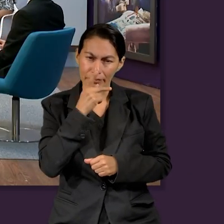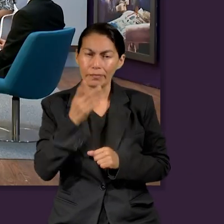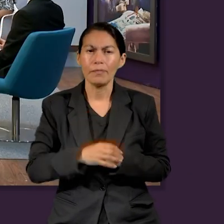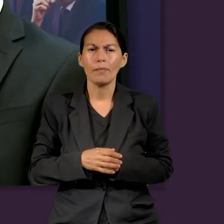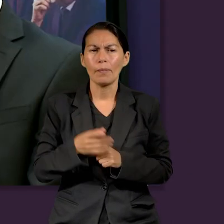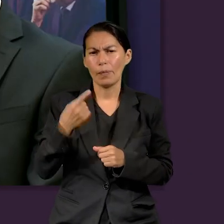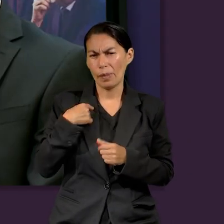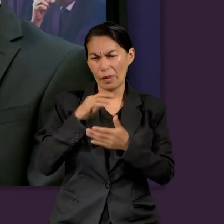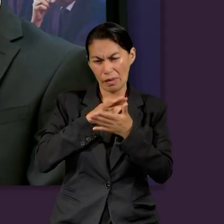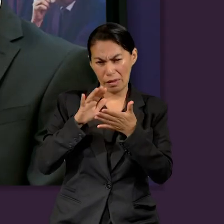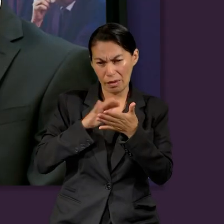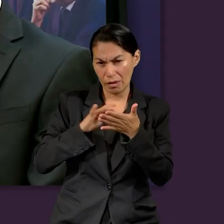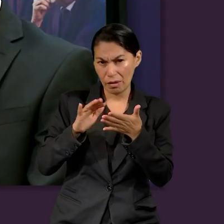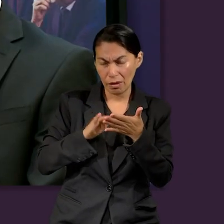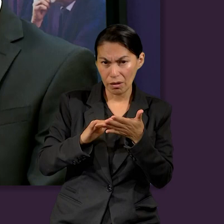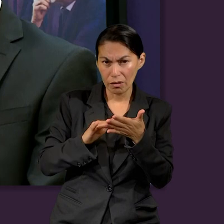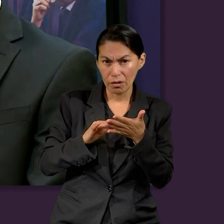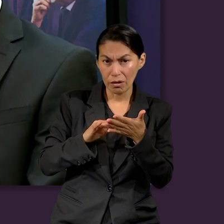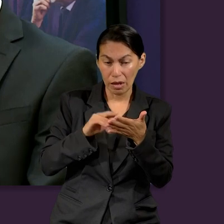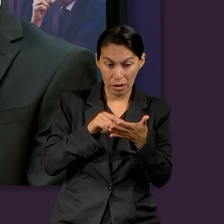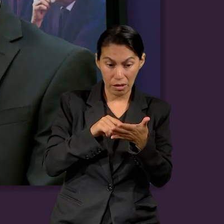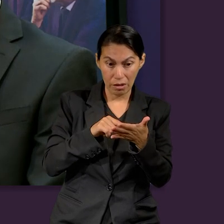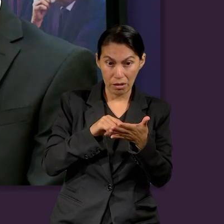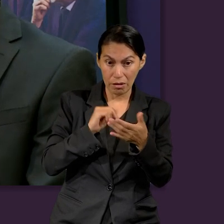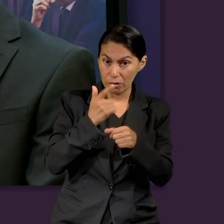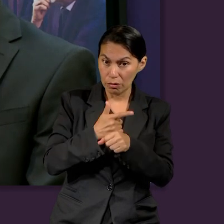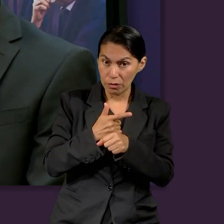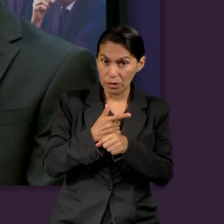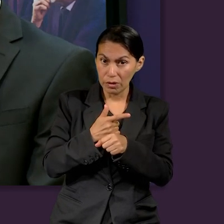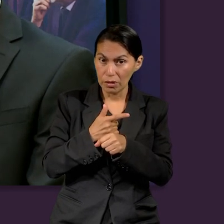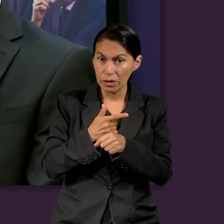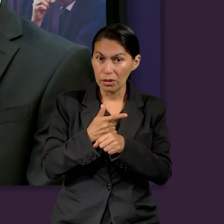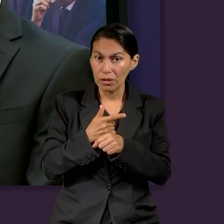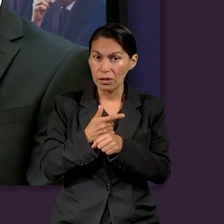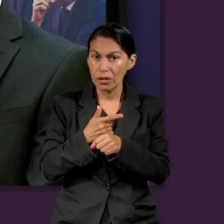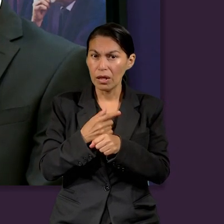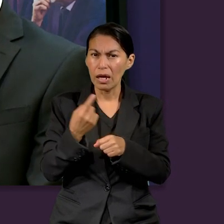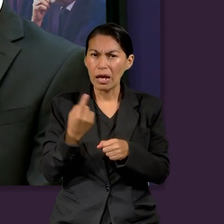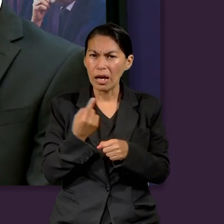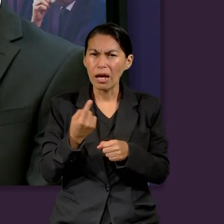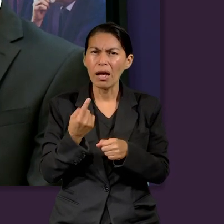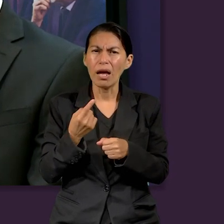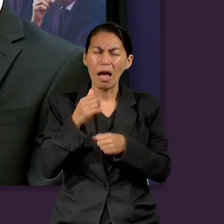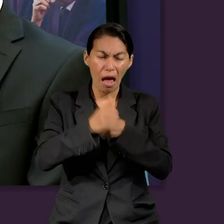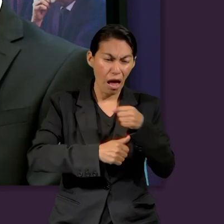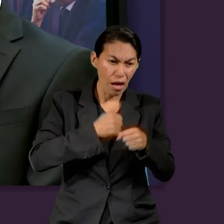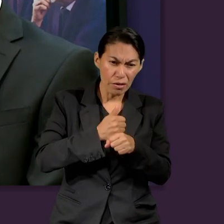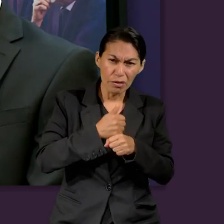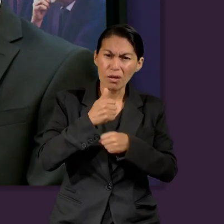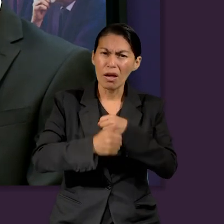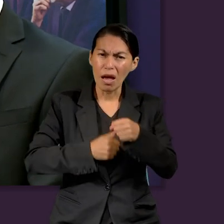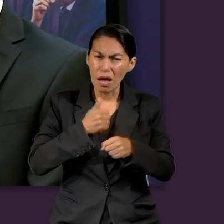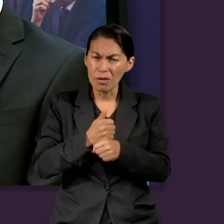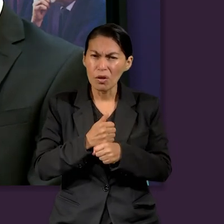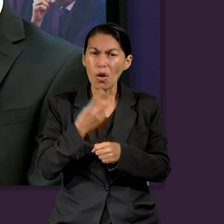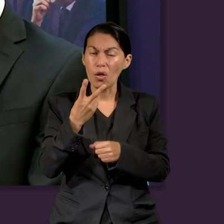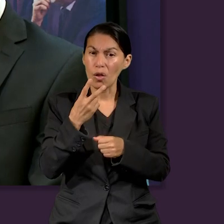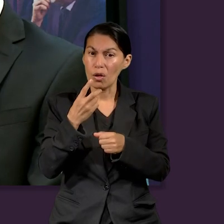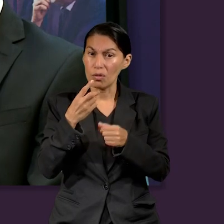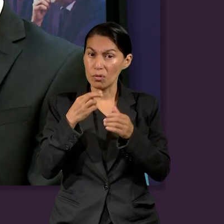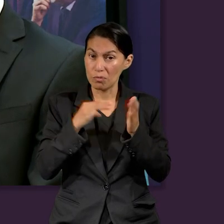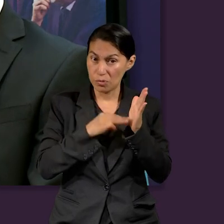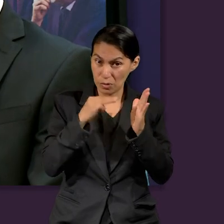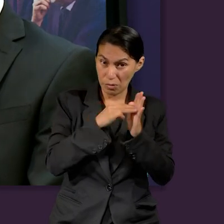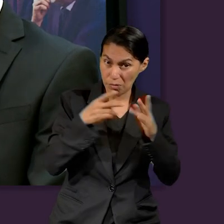estaba leyendo un poco y encontraba que la Organización Mundial de la Salud dijo que anualmente se reportan que dos millones de